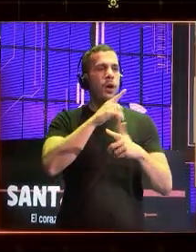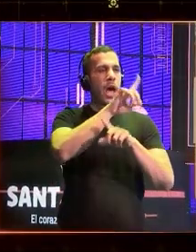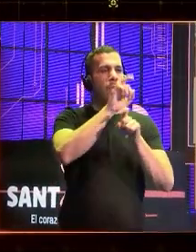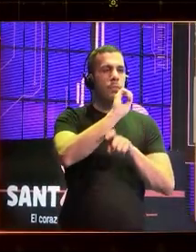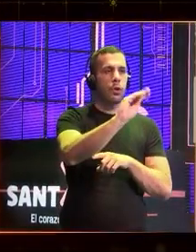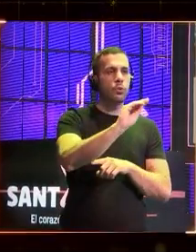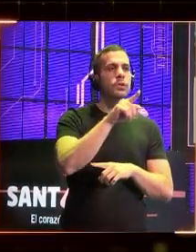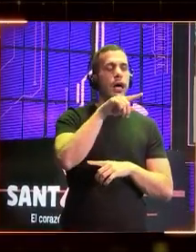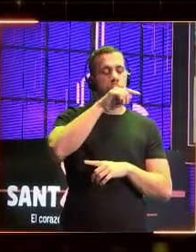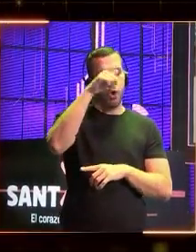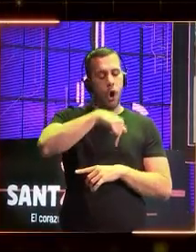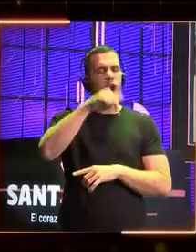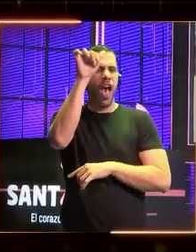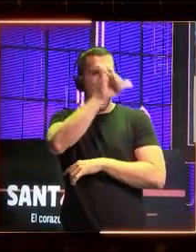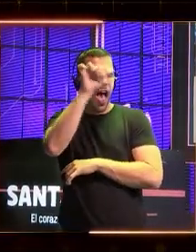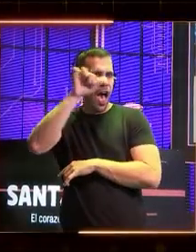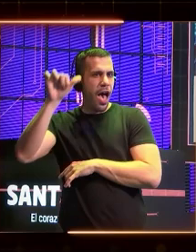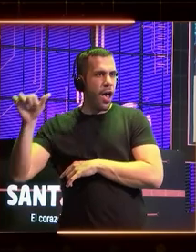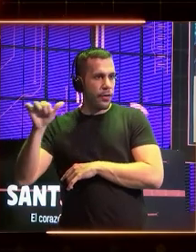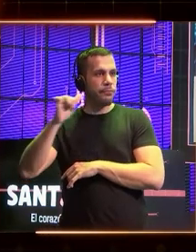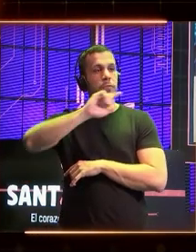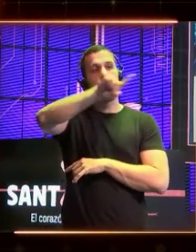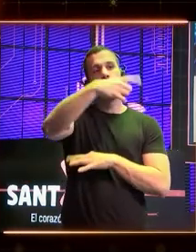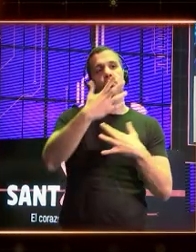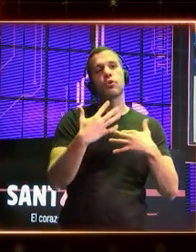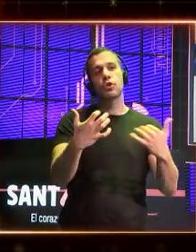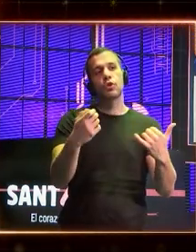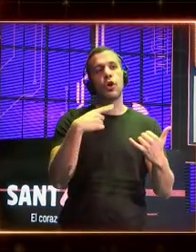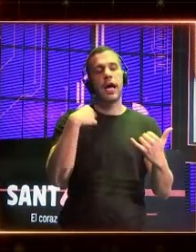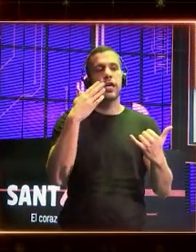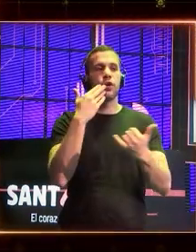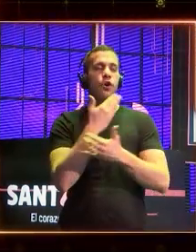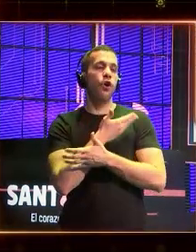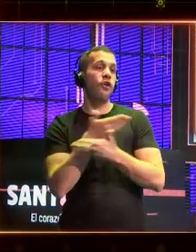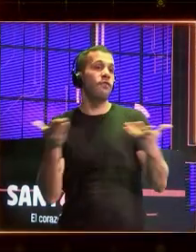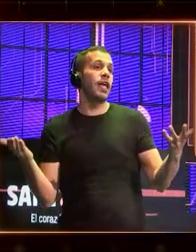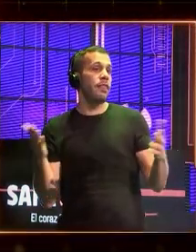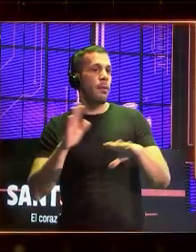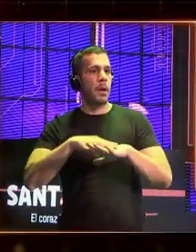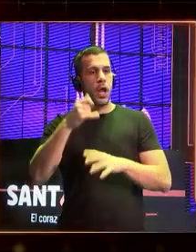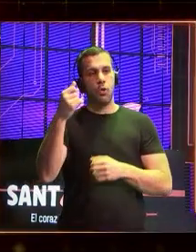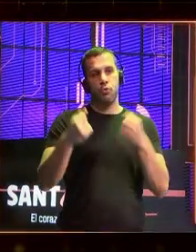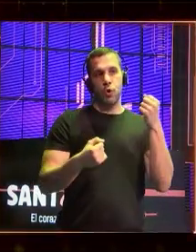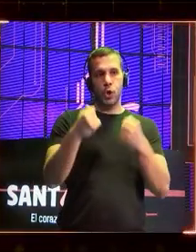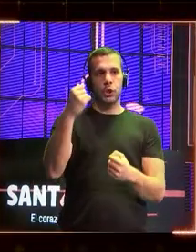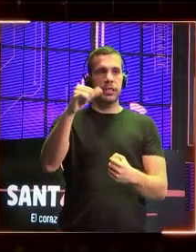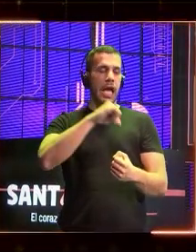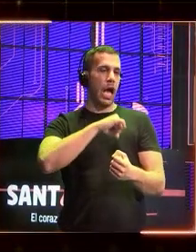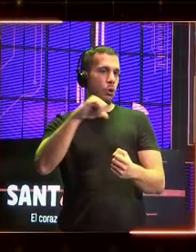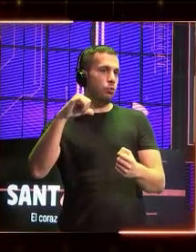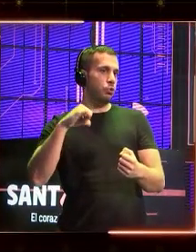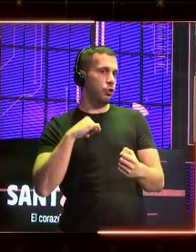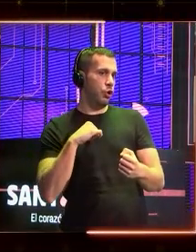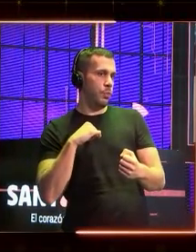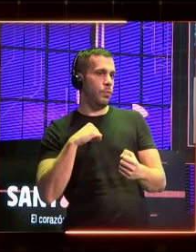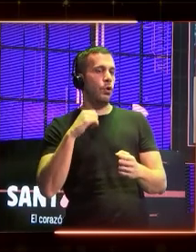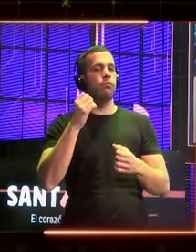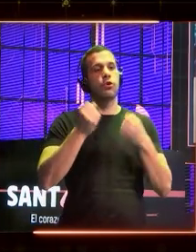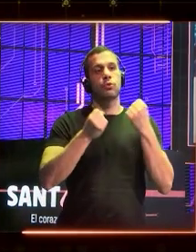escuchado hoy, ¿cuántos de vosotros confiaría en entrar en un coche autónomo no tripulado?